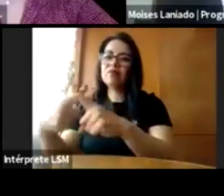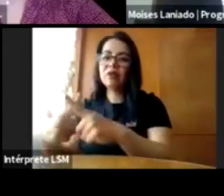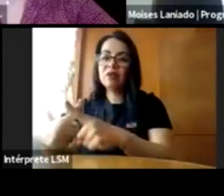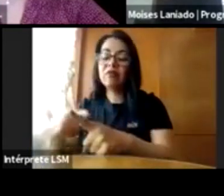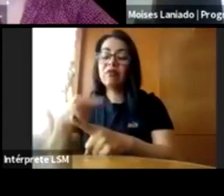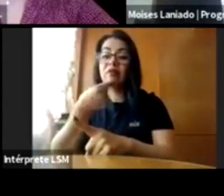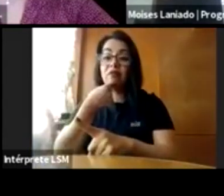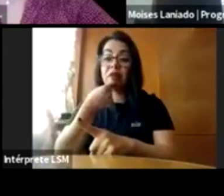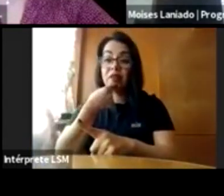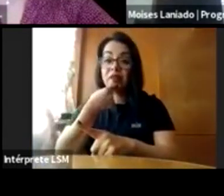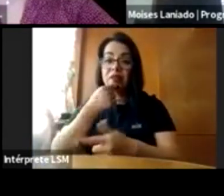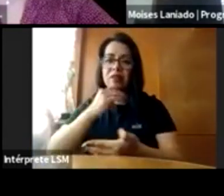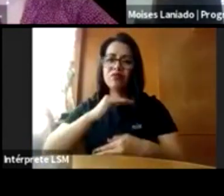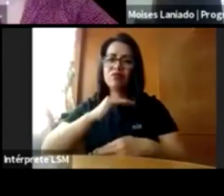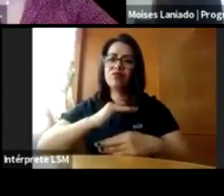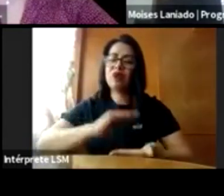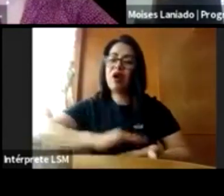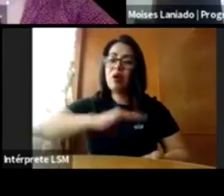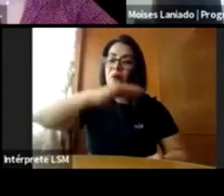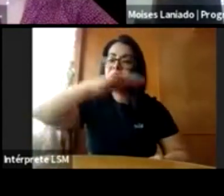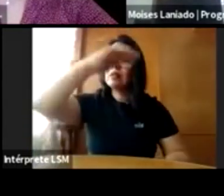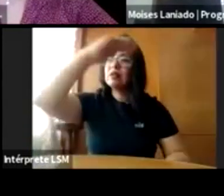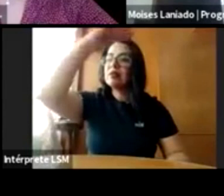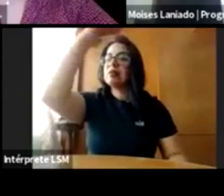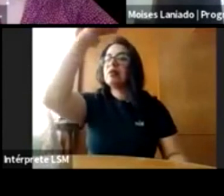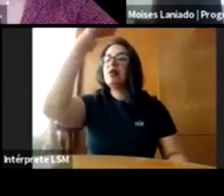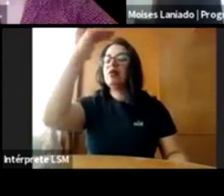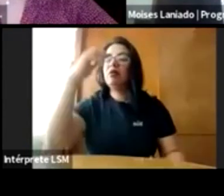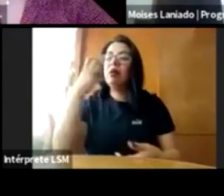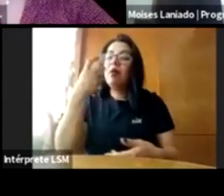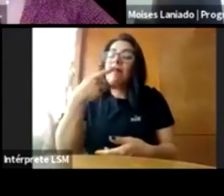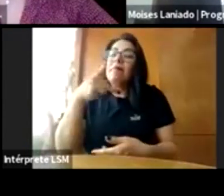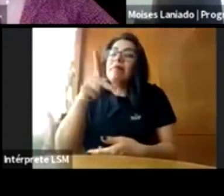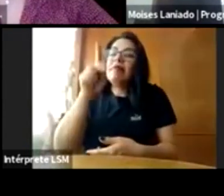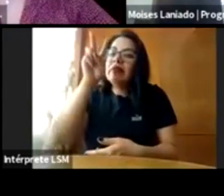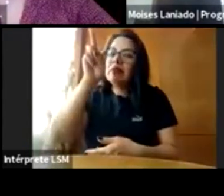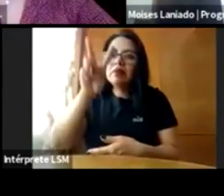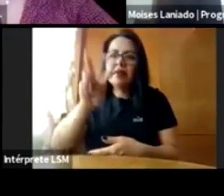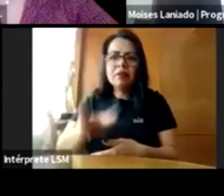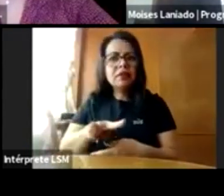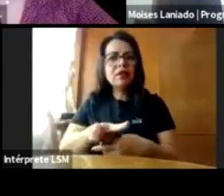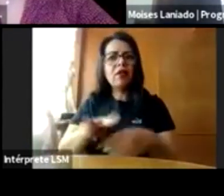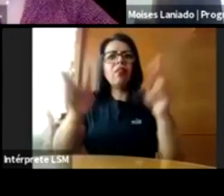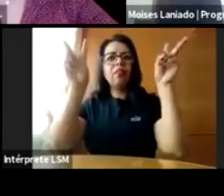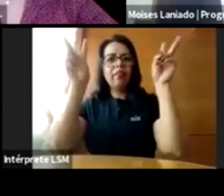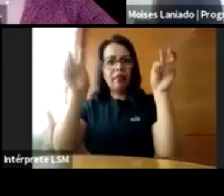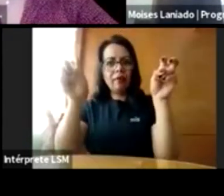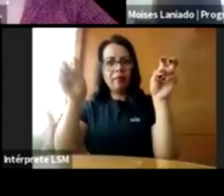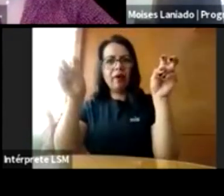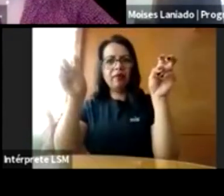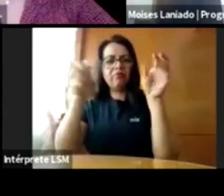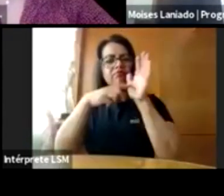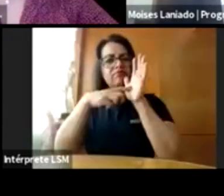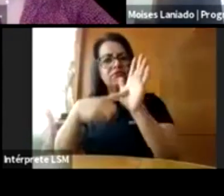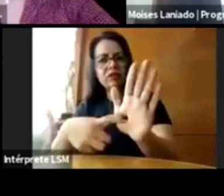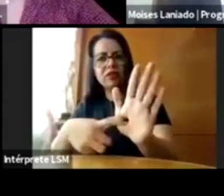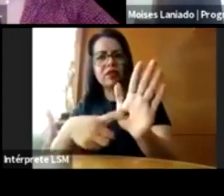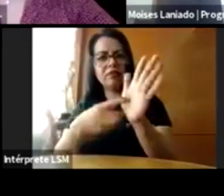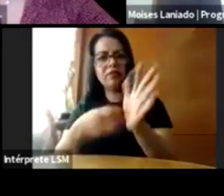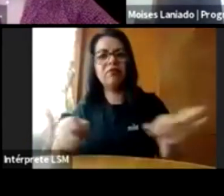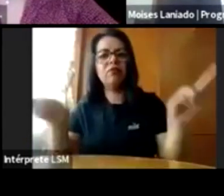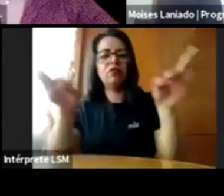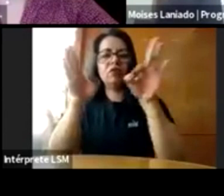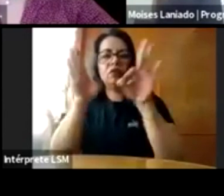sorprendió tremendamente, pero es una realidad, insisto, que tenemos que poner sobre la mesa. Te paso la palabra, Daniela.